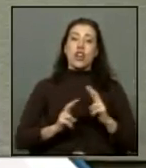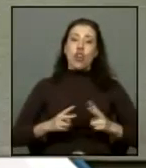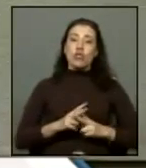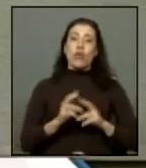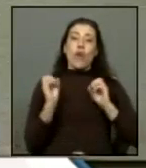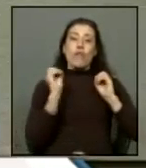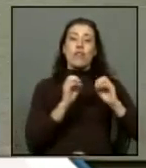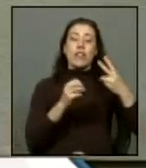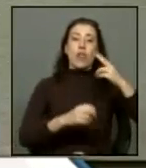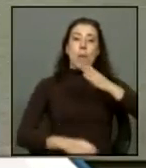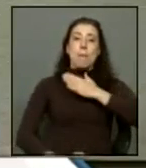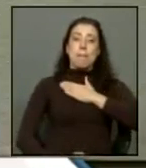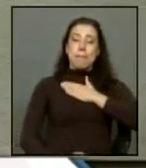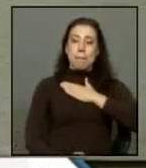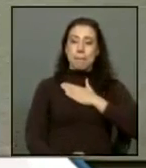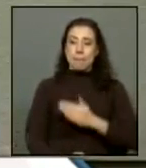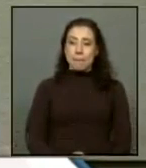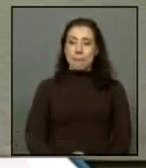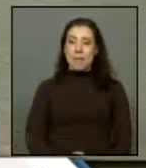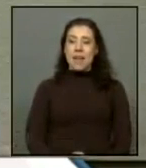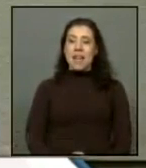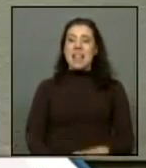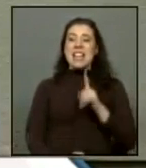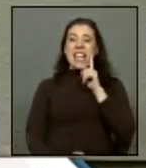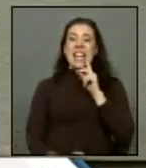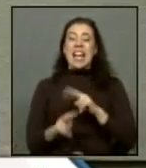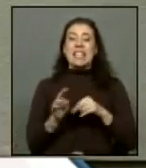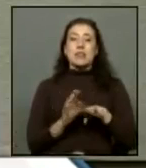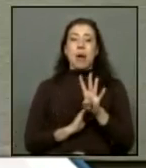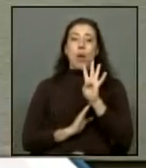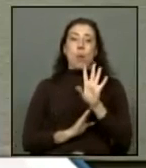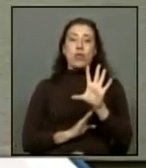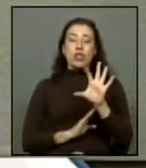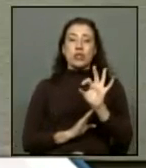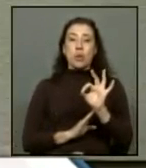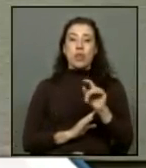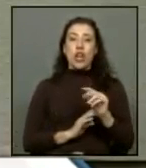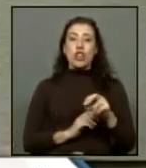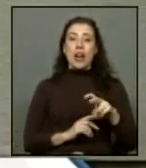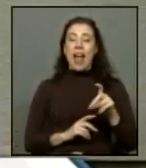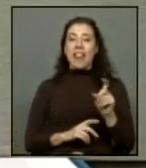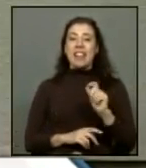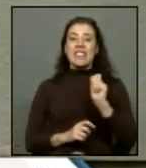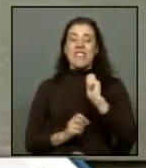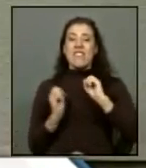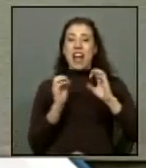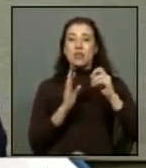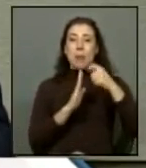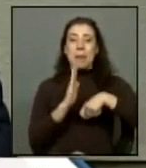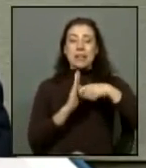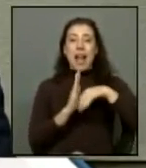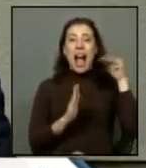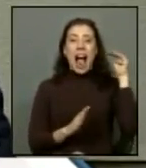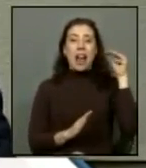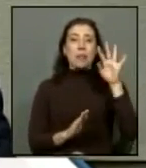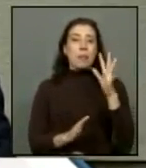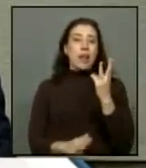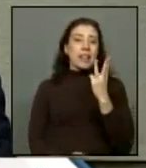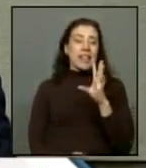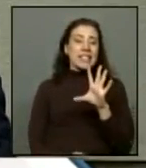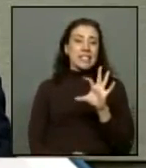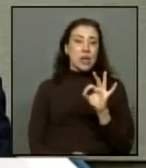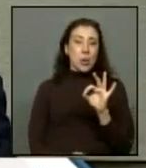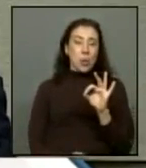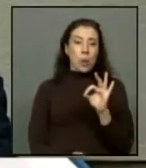vertedero propio. Iquique genera más de 450 toneladas de basura mensual y Alto Hospicio alrededor de 350,